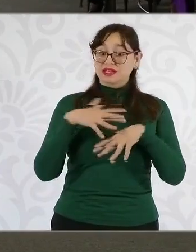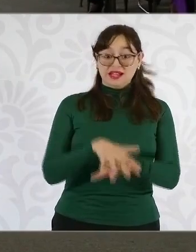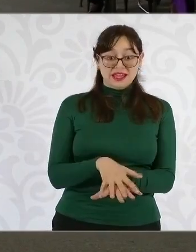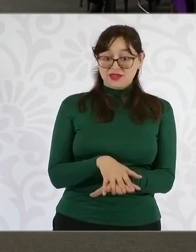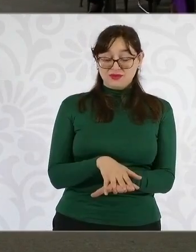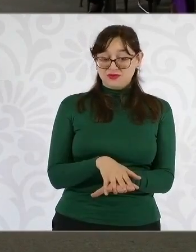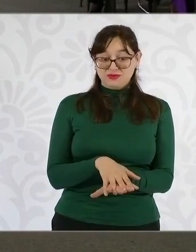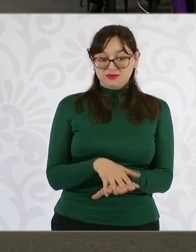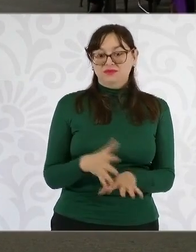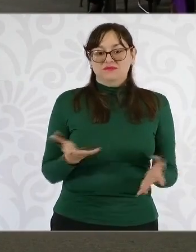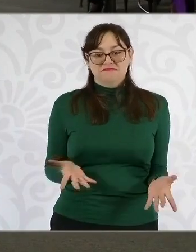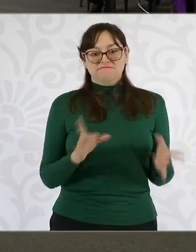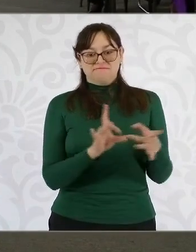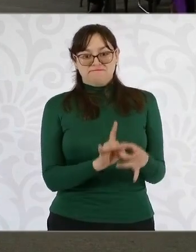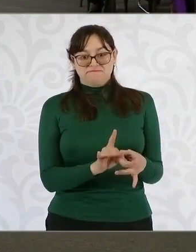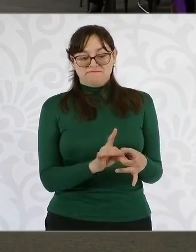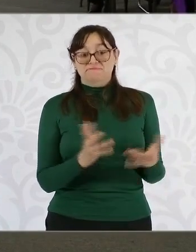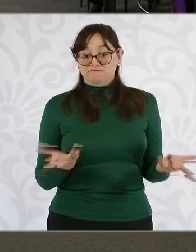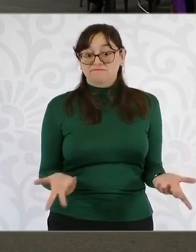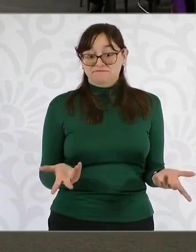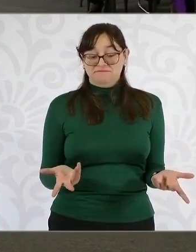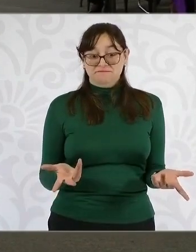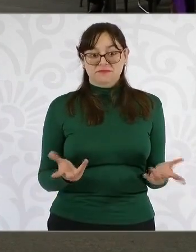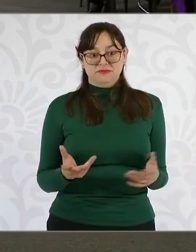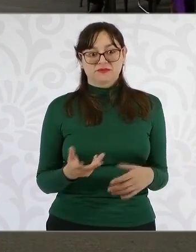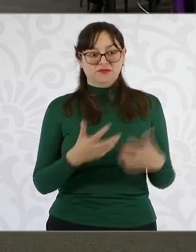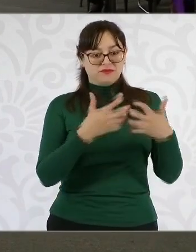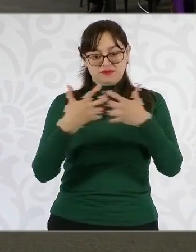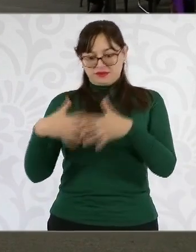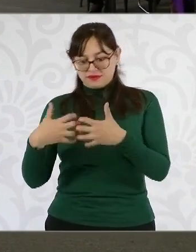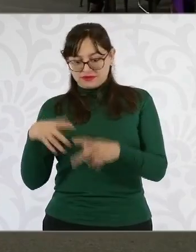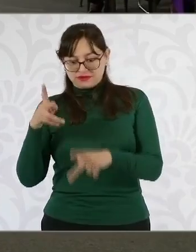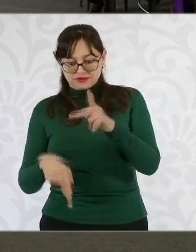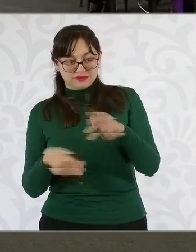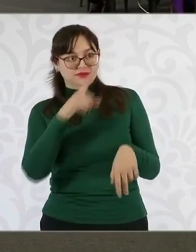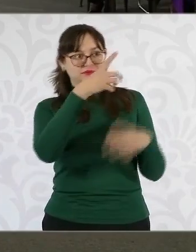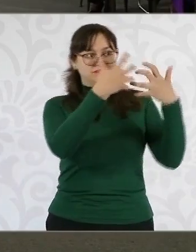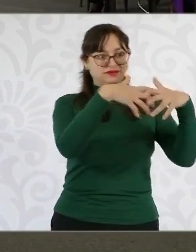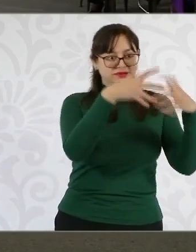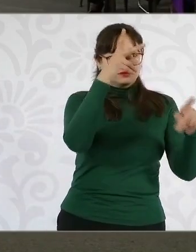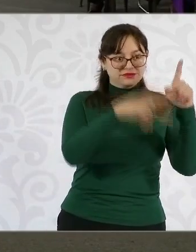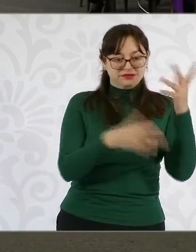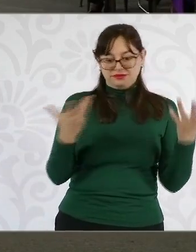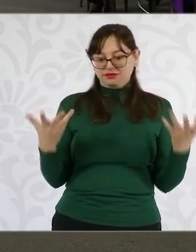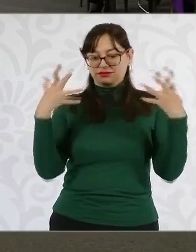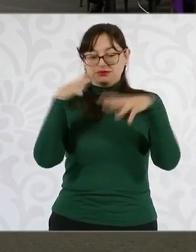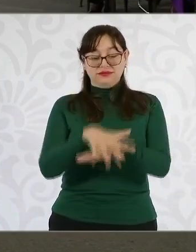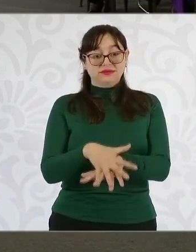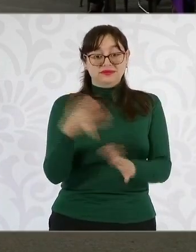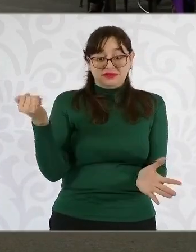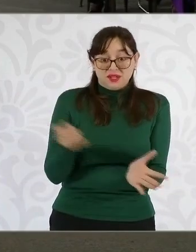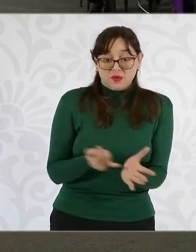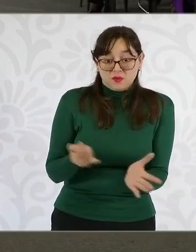aquí, las integramos y ustedes lo ven como un producto final. Entonces, es un impuesto que afecta